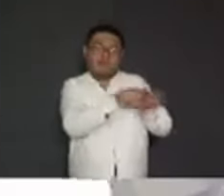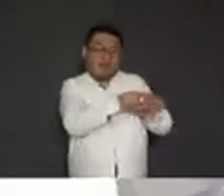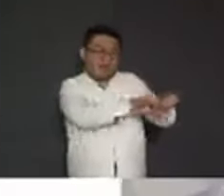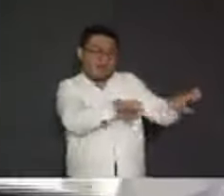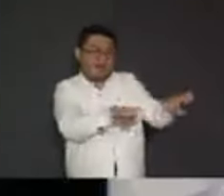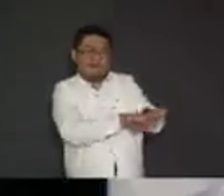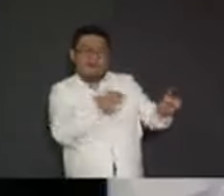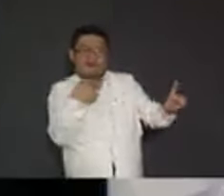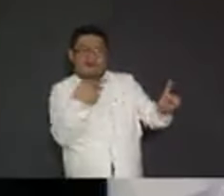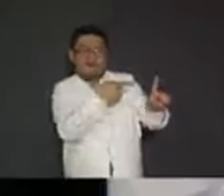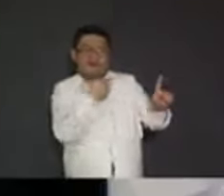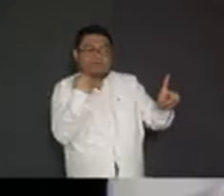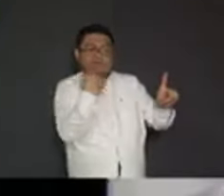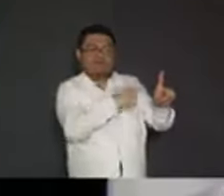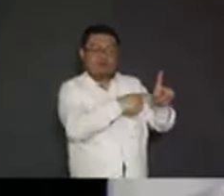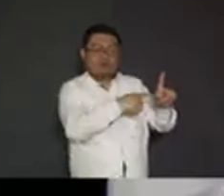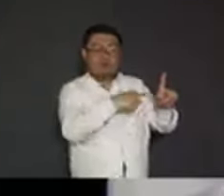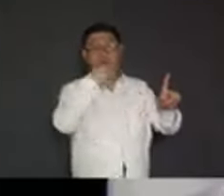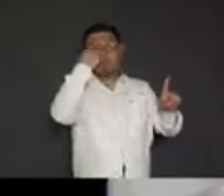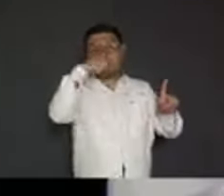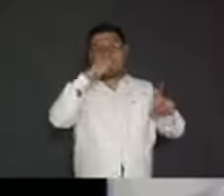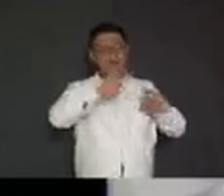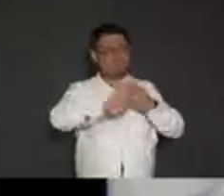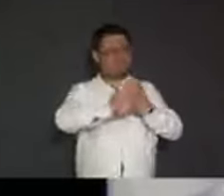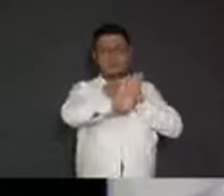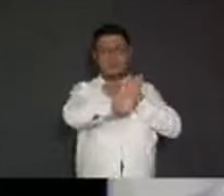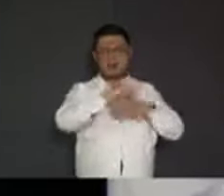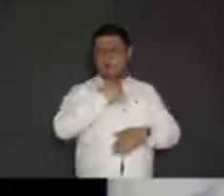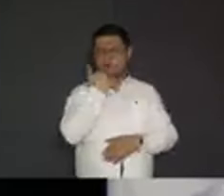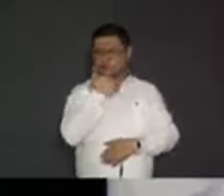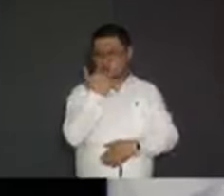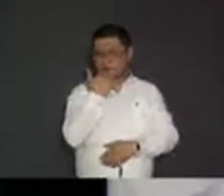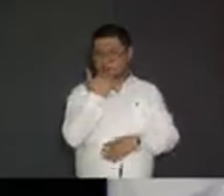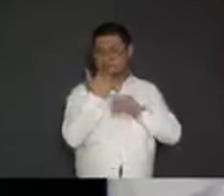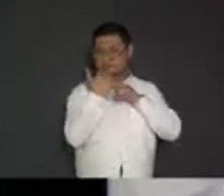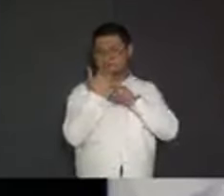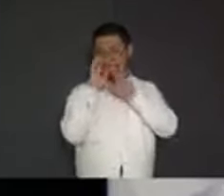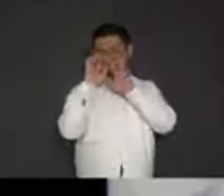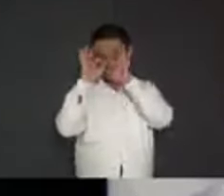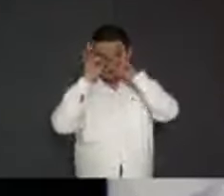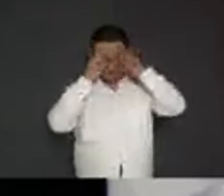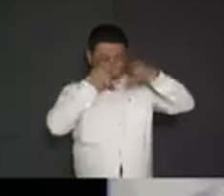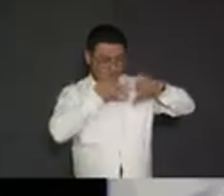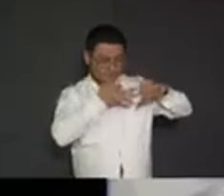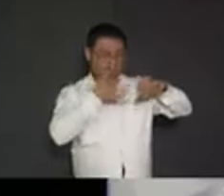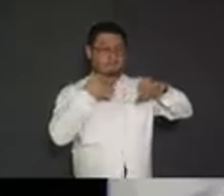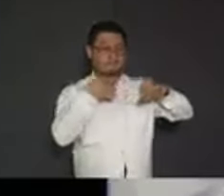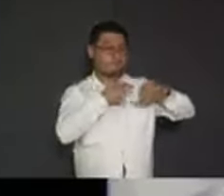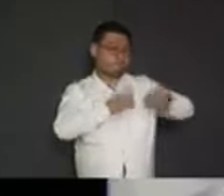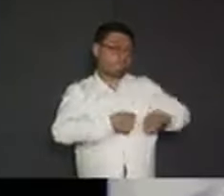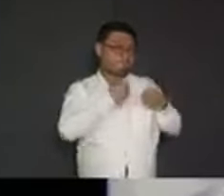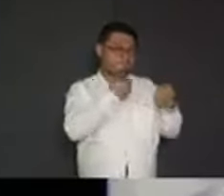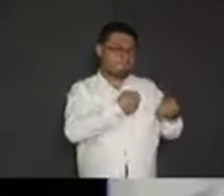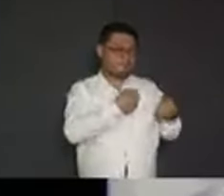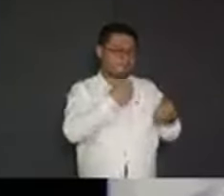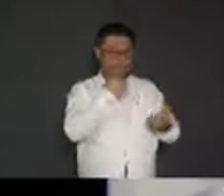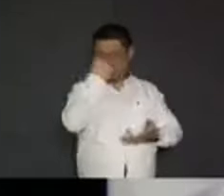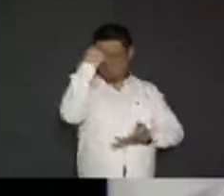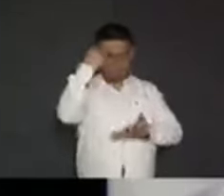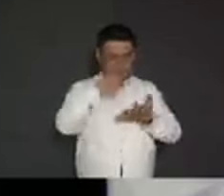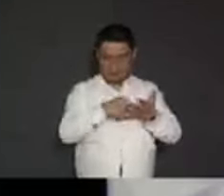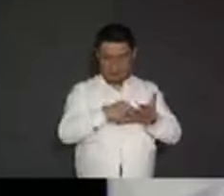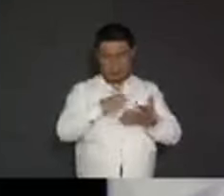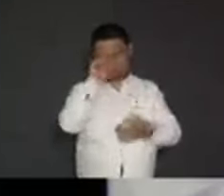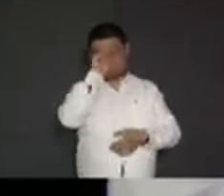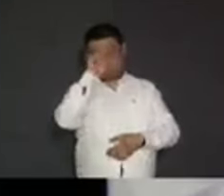de Morena. Para evitar que haya corrupción, tenemos que empezar por ver que haya seguridad. Y no creo que con su nueva asesora